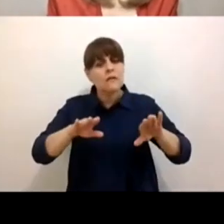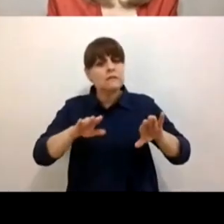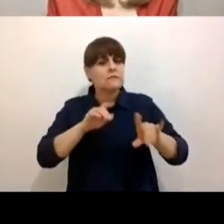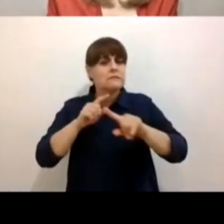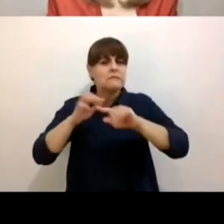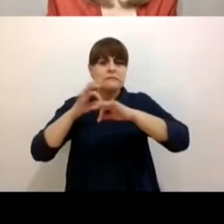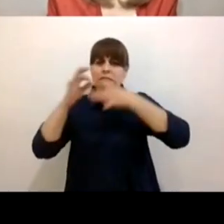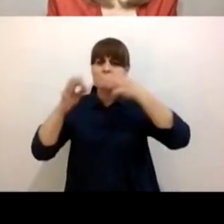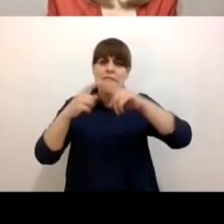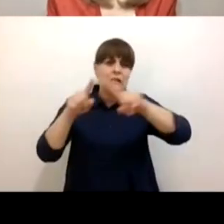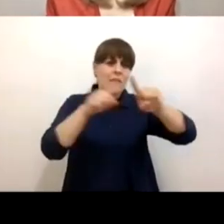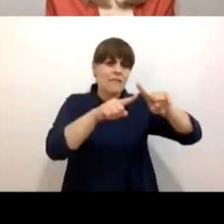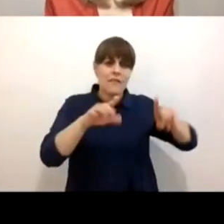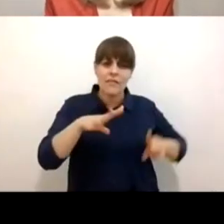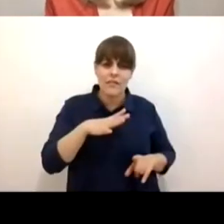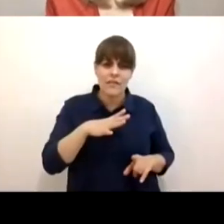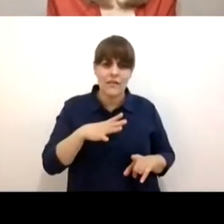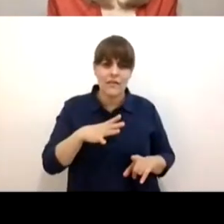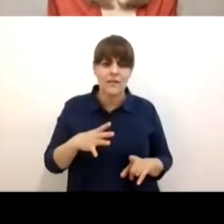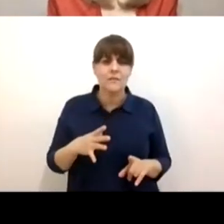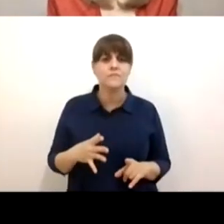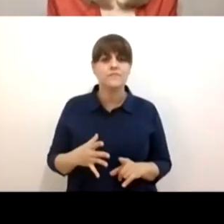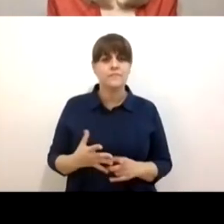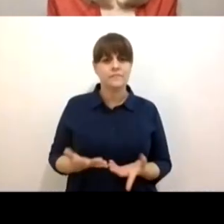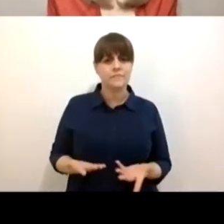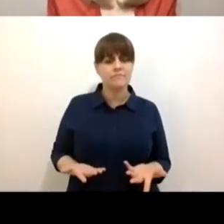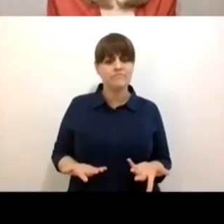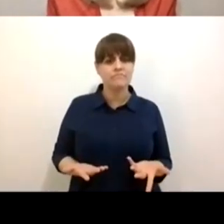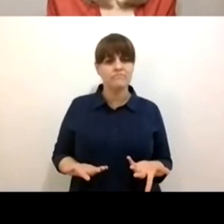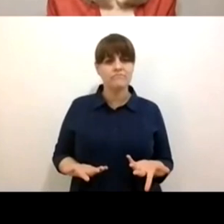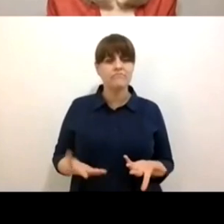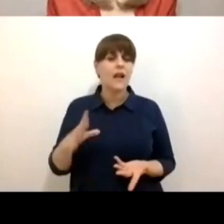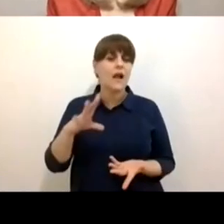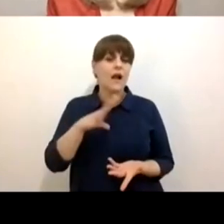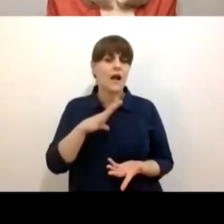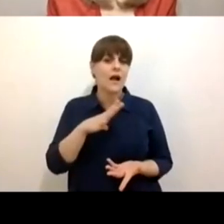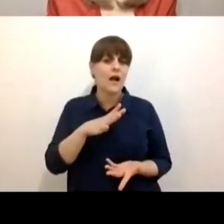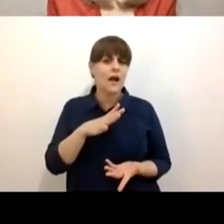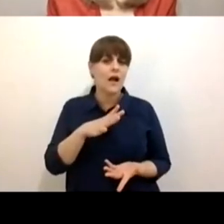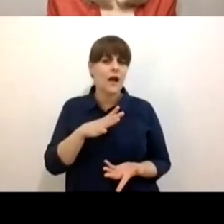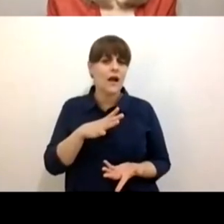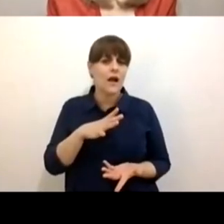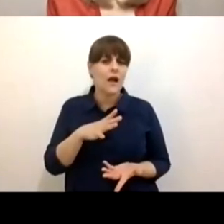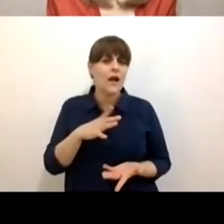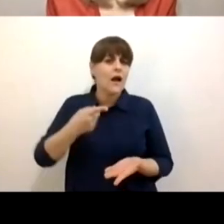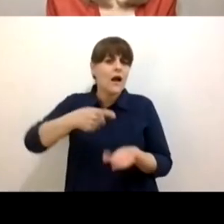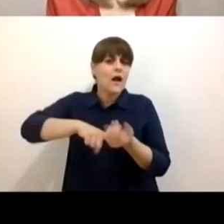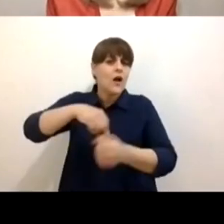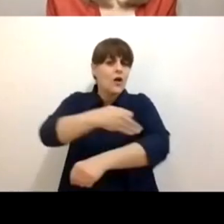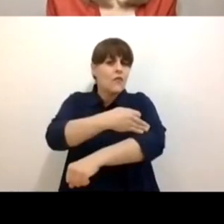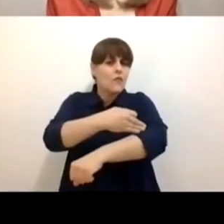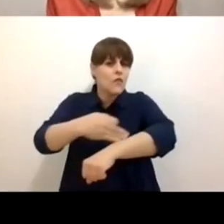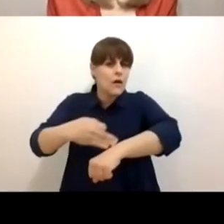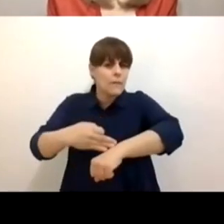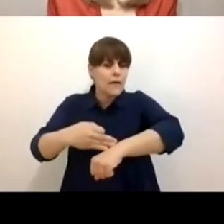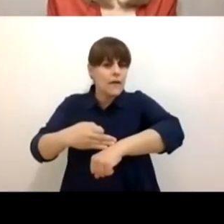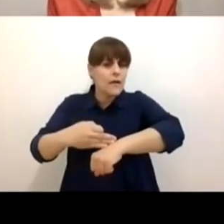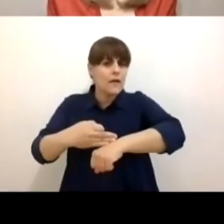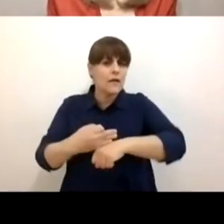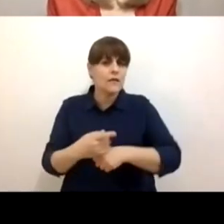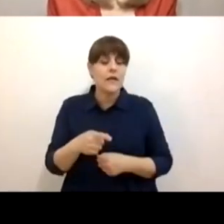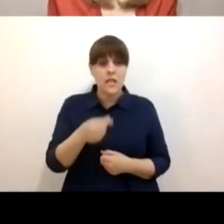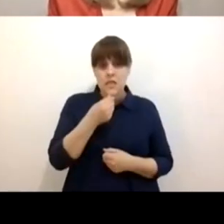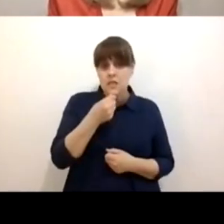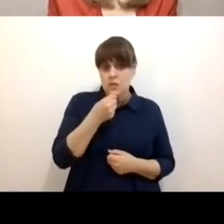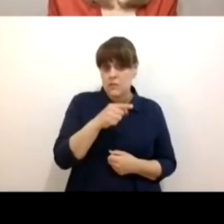existen muchas veces en las familias. Los niños exactamente comprenden bien